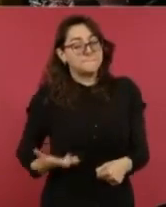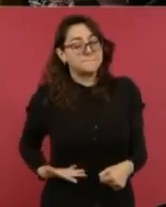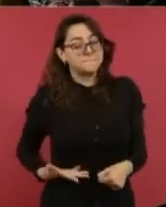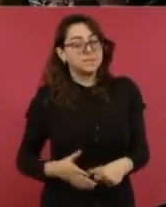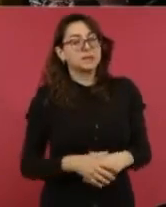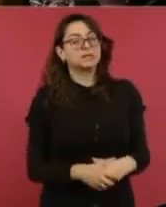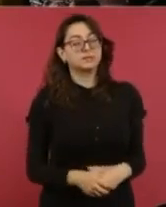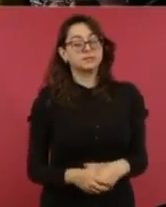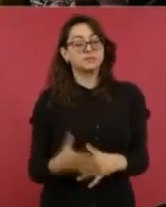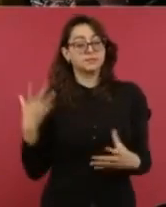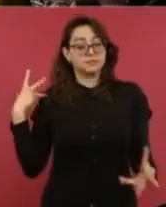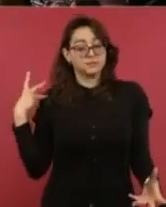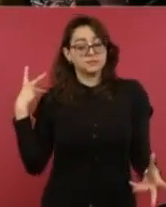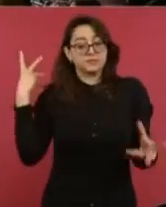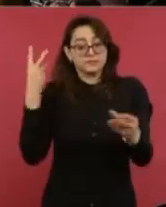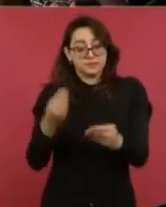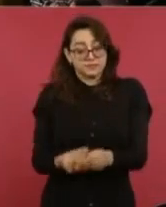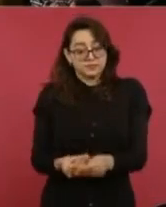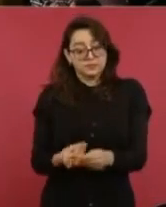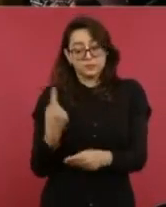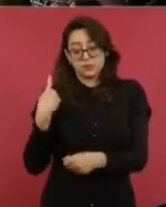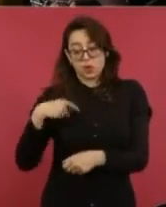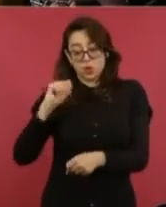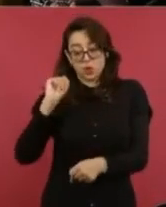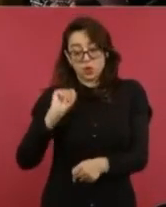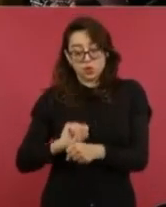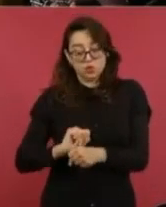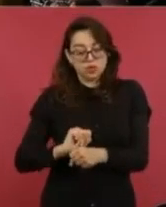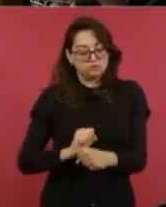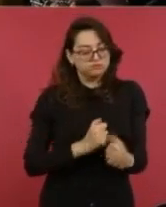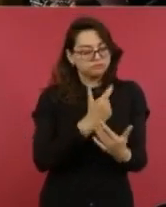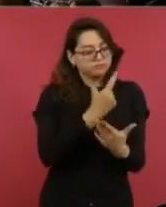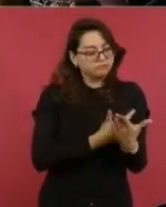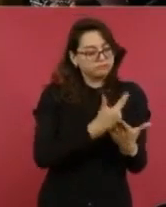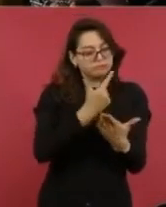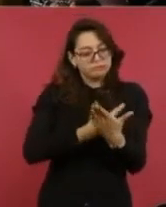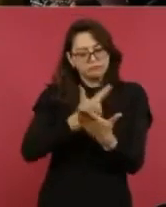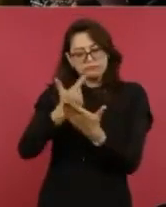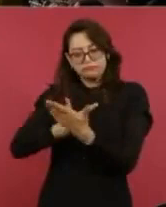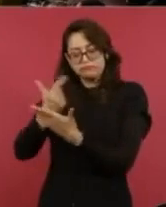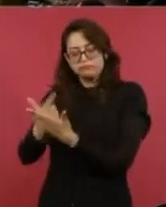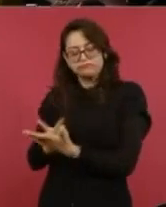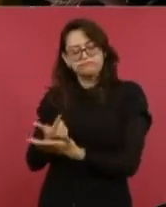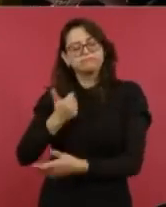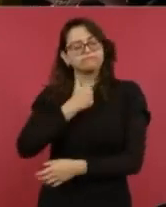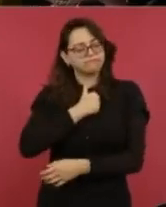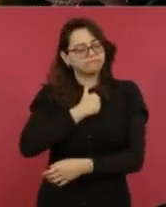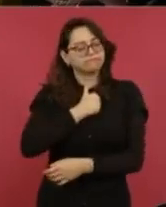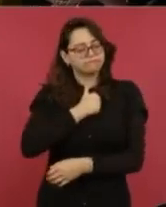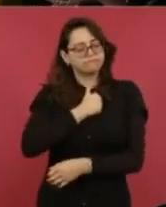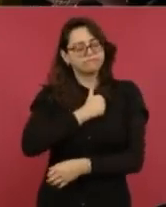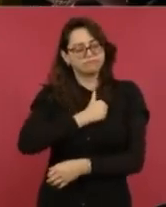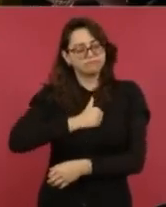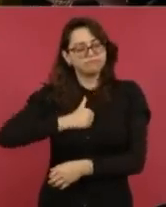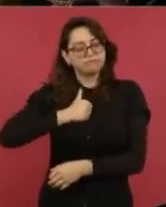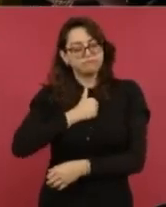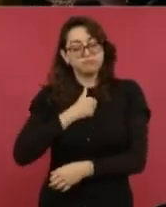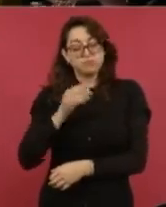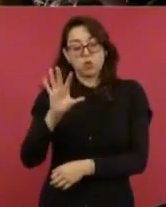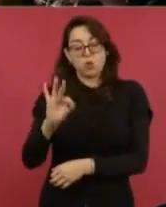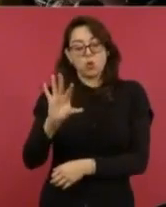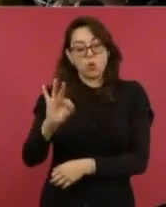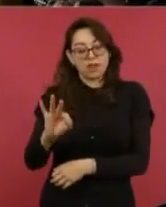hasta el momento, según el reporte preliminar de Fiscalía, tenemos el lamentable fallecimiento de